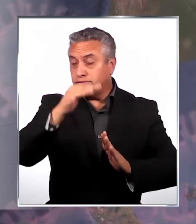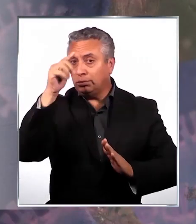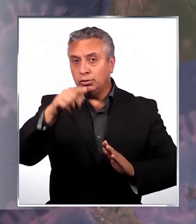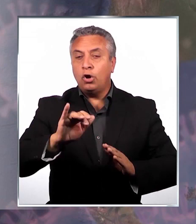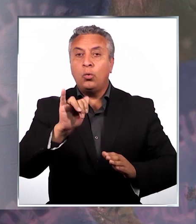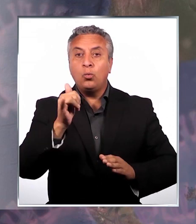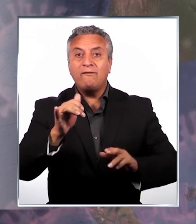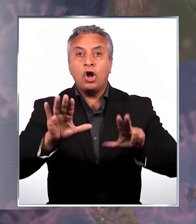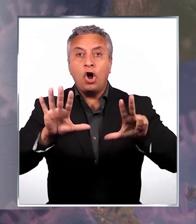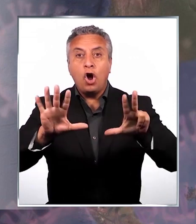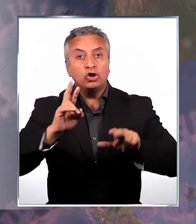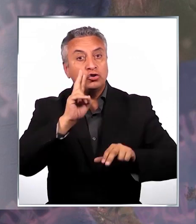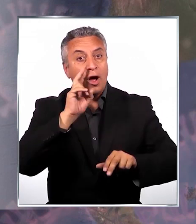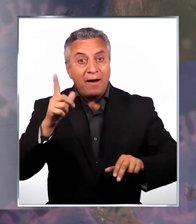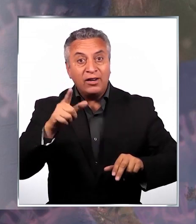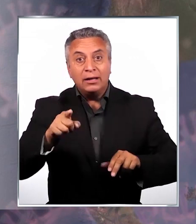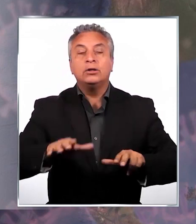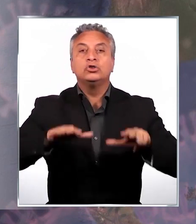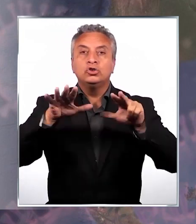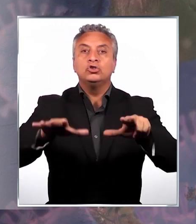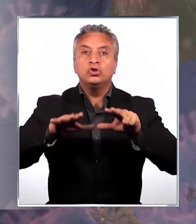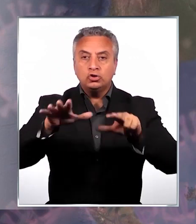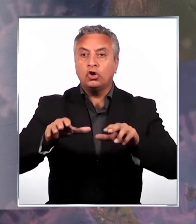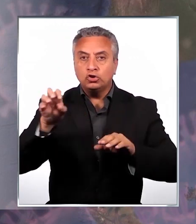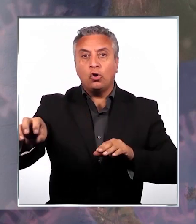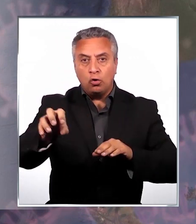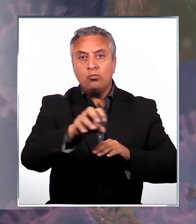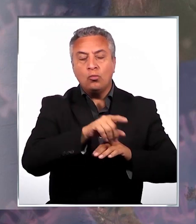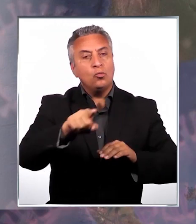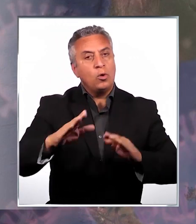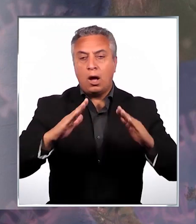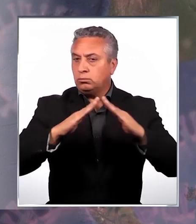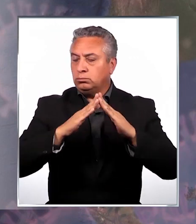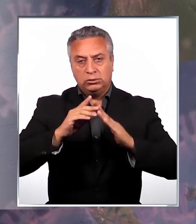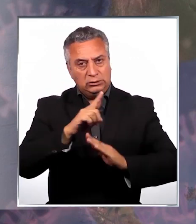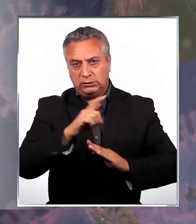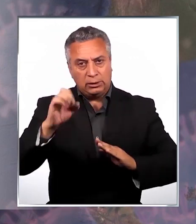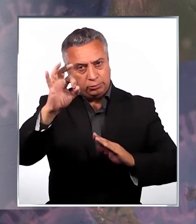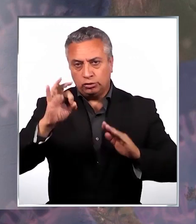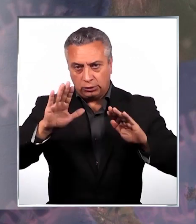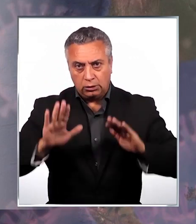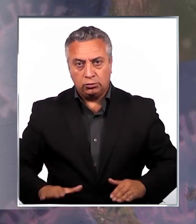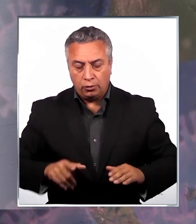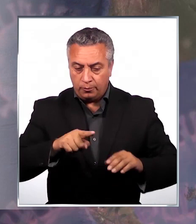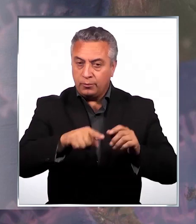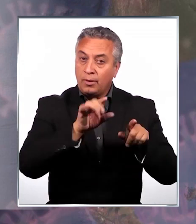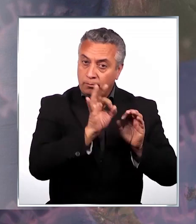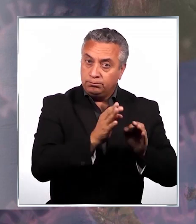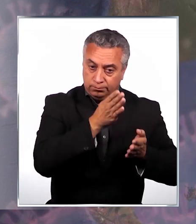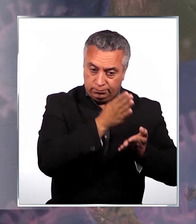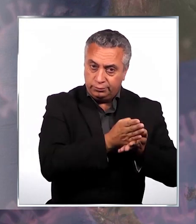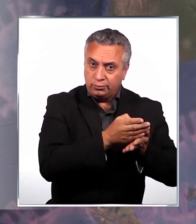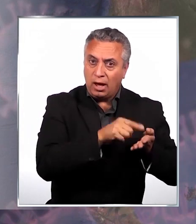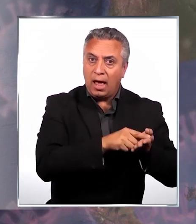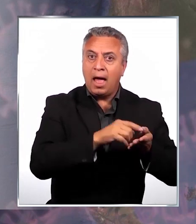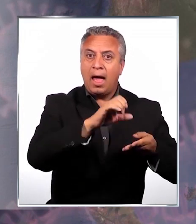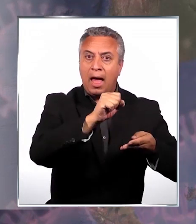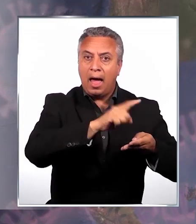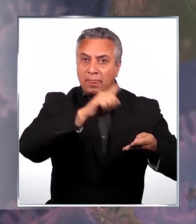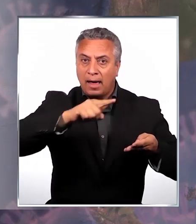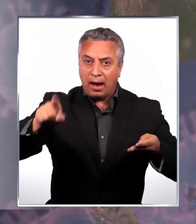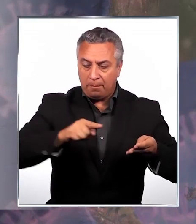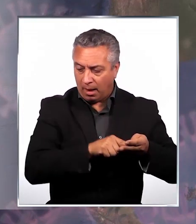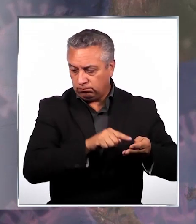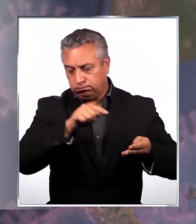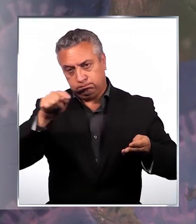este jueves 8 de abril se sumarán 18 comunas a la cuarentena total, desde la región de Atacama a la Araucanía. Van a